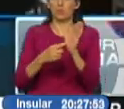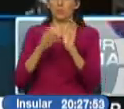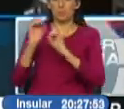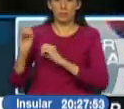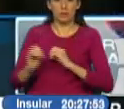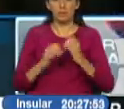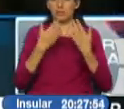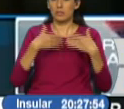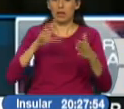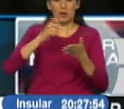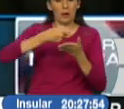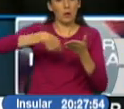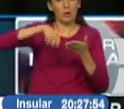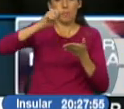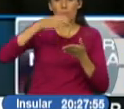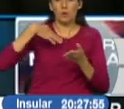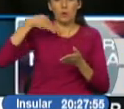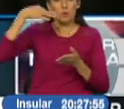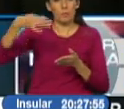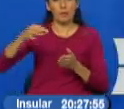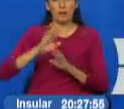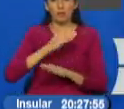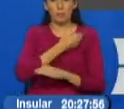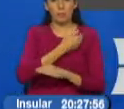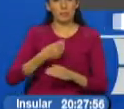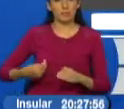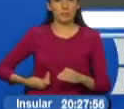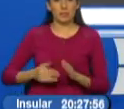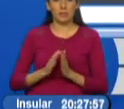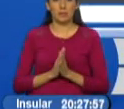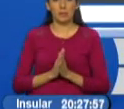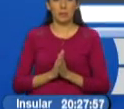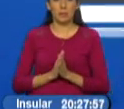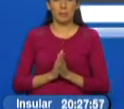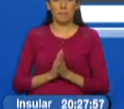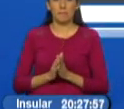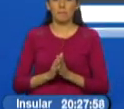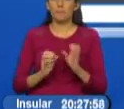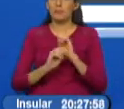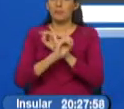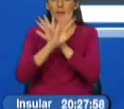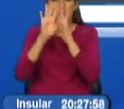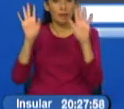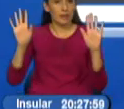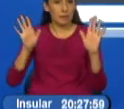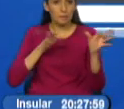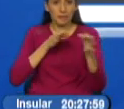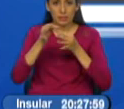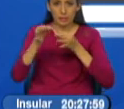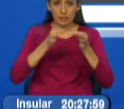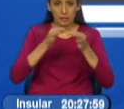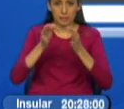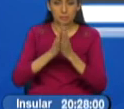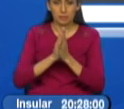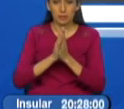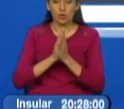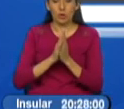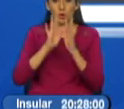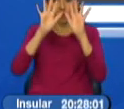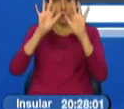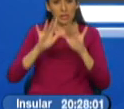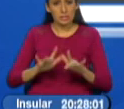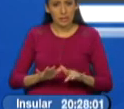decisión que el pueblo ecuatoriano expresó en las urnas. Claramente para que el secretario general haya tomado la